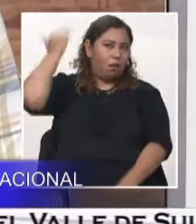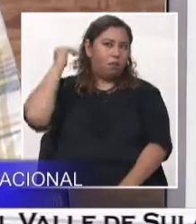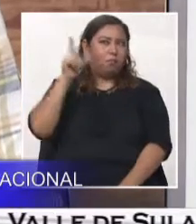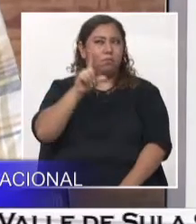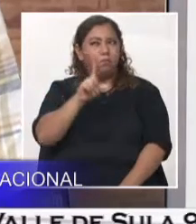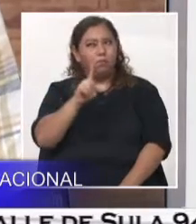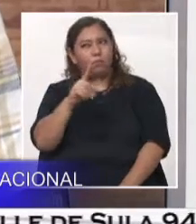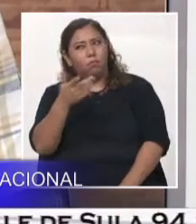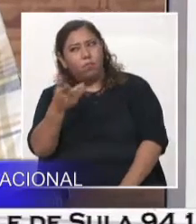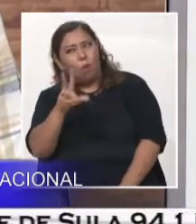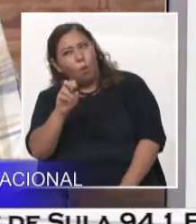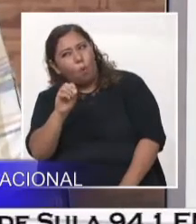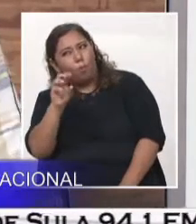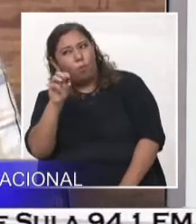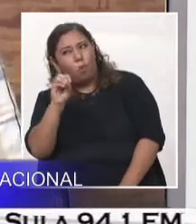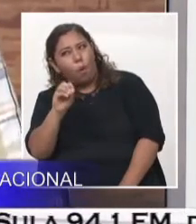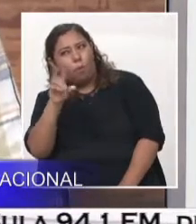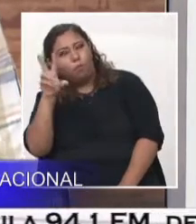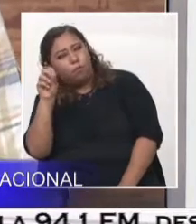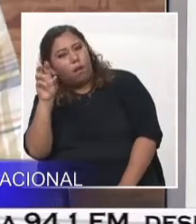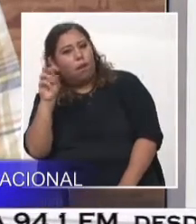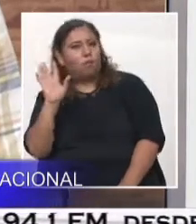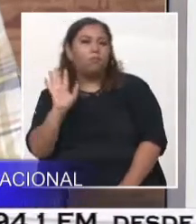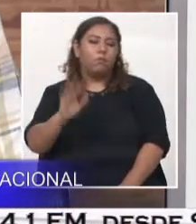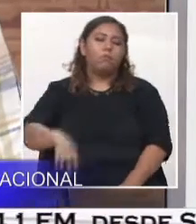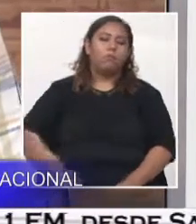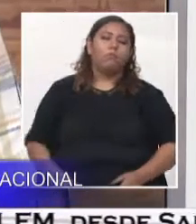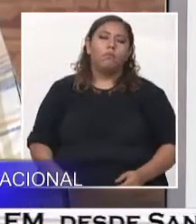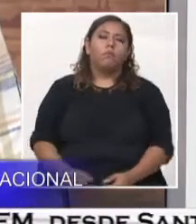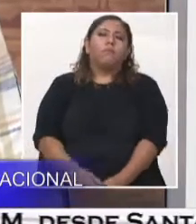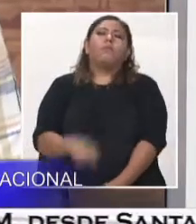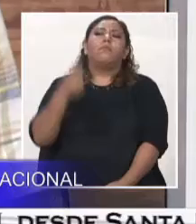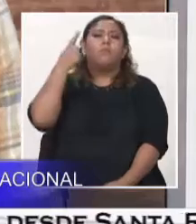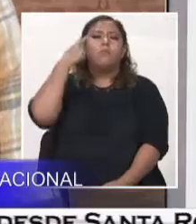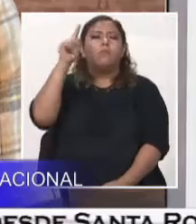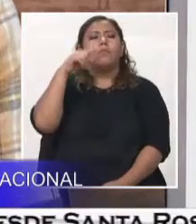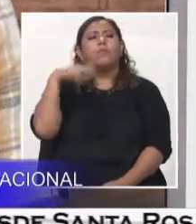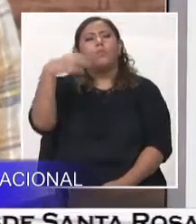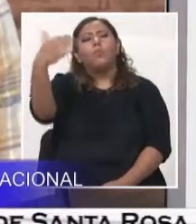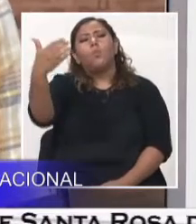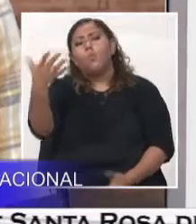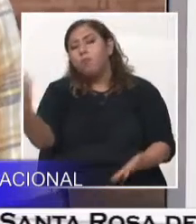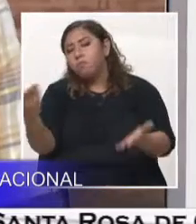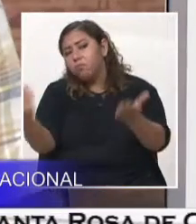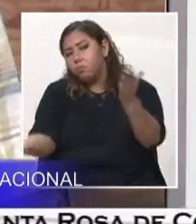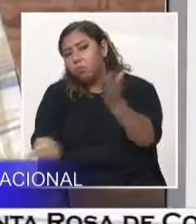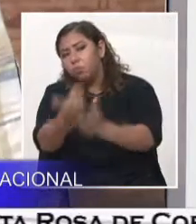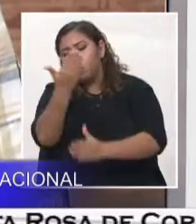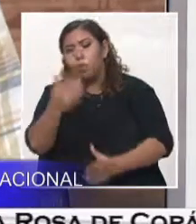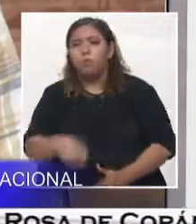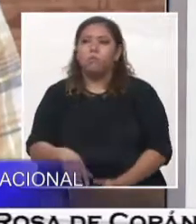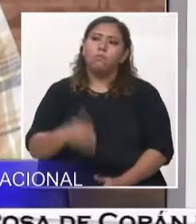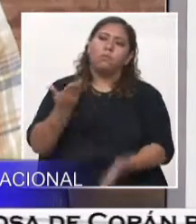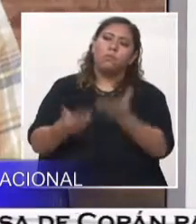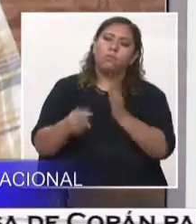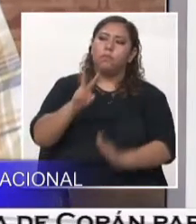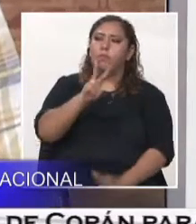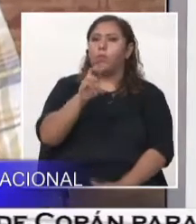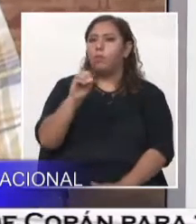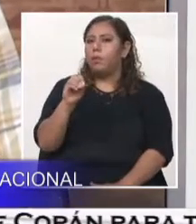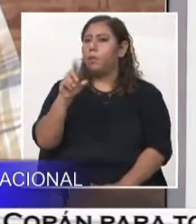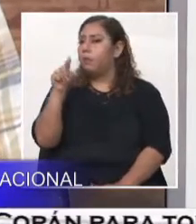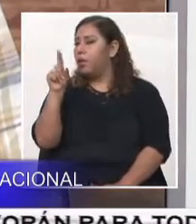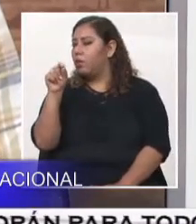Entonces, es necesario la actualización de ese mapa. ¿Para cuándo más o menos lo tendremos? Hay varias fechas. 2020 podría ser